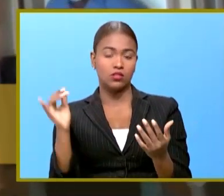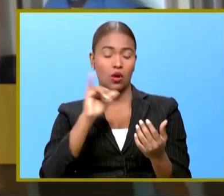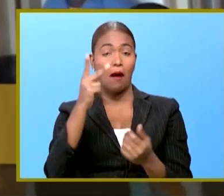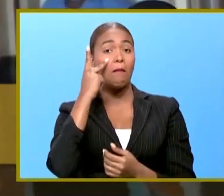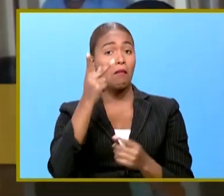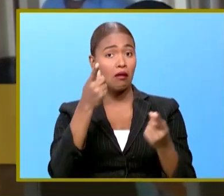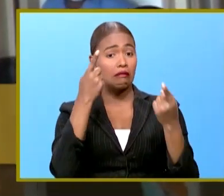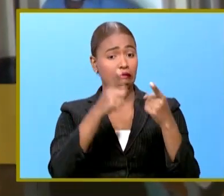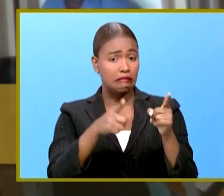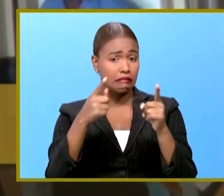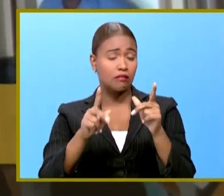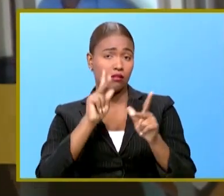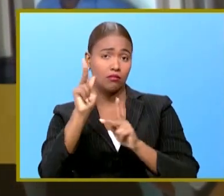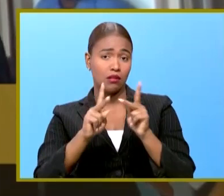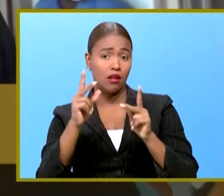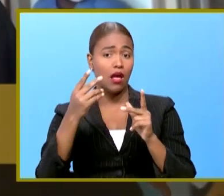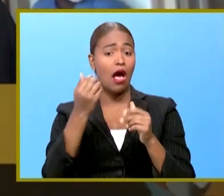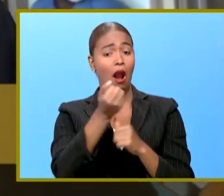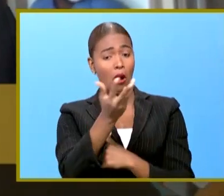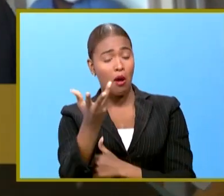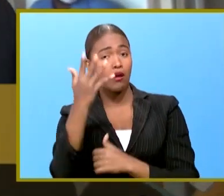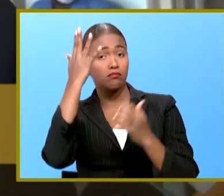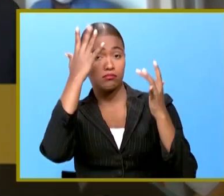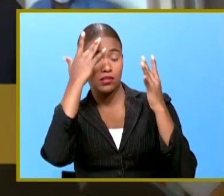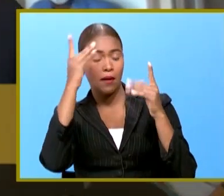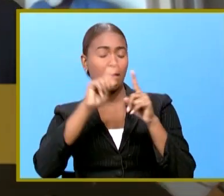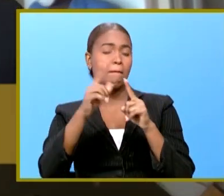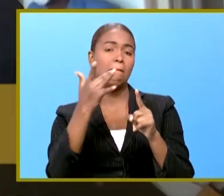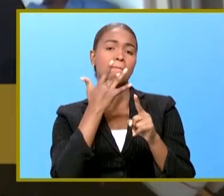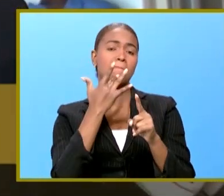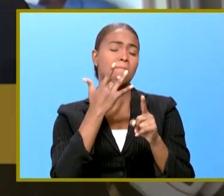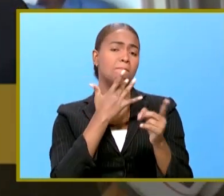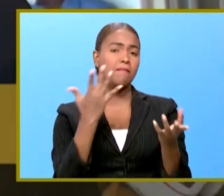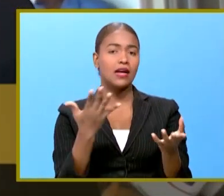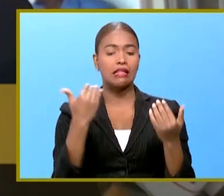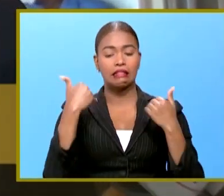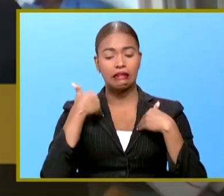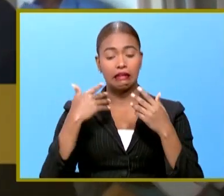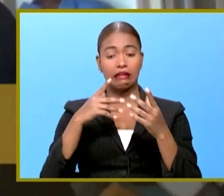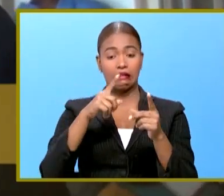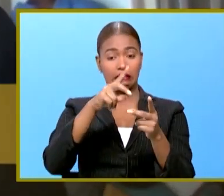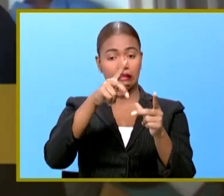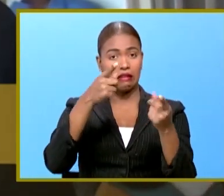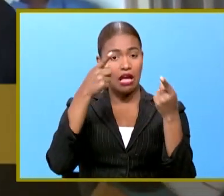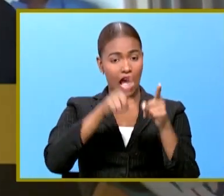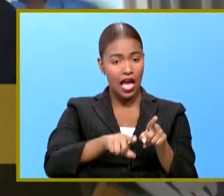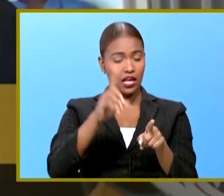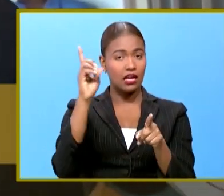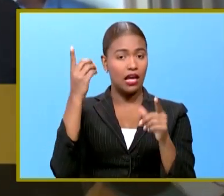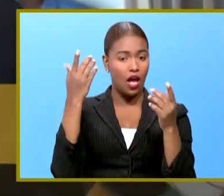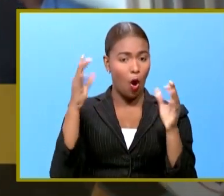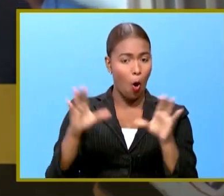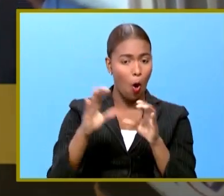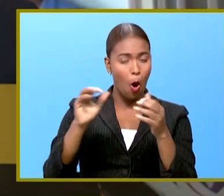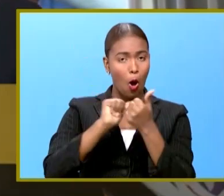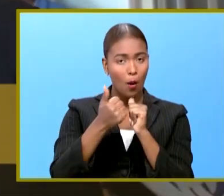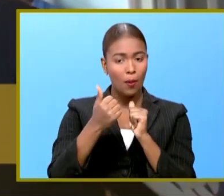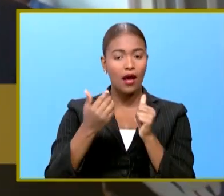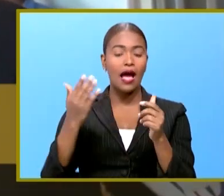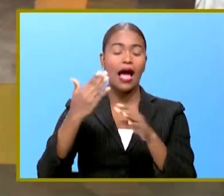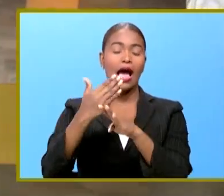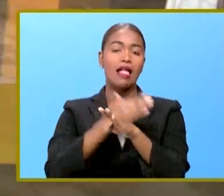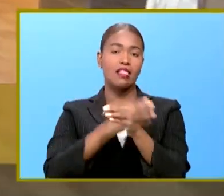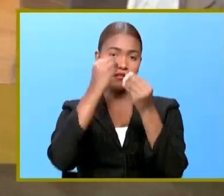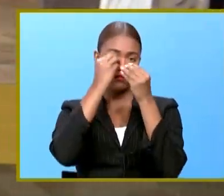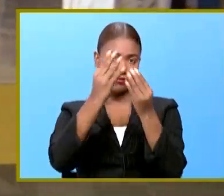alguna cosa algunas me preocupan pero prefiero tener el fundamento de los hechos antes de hacer una afirmación